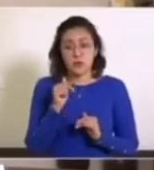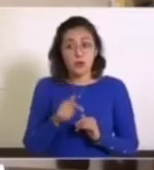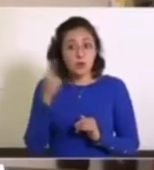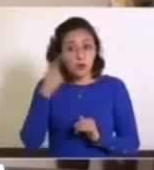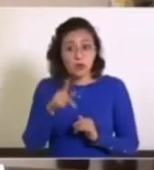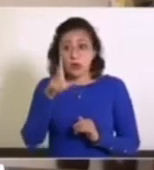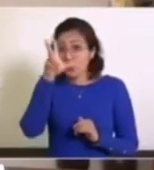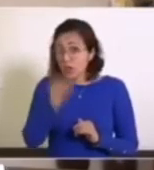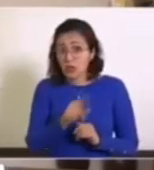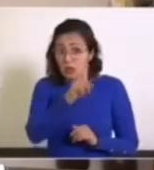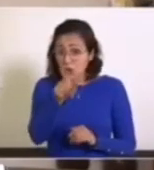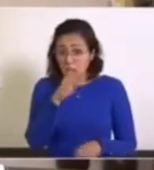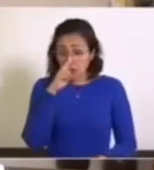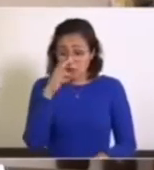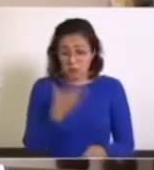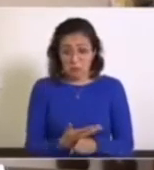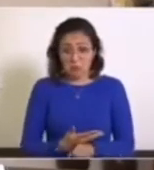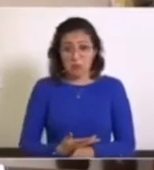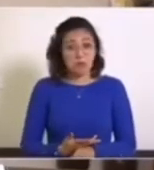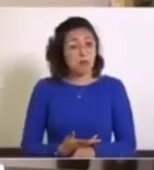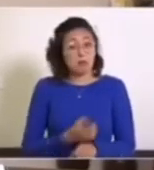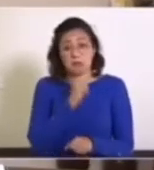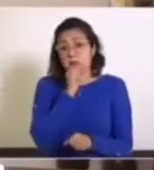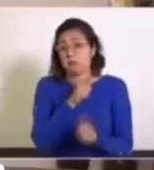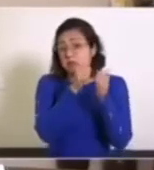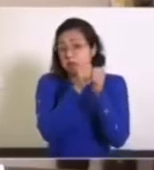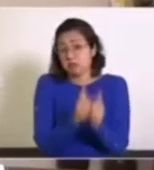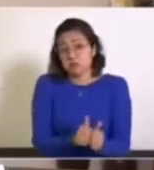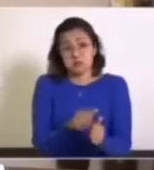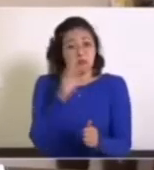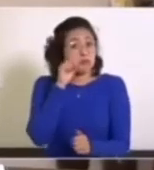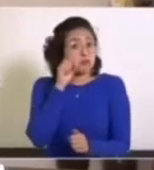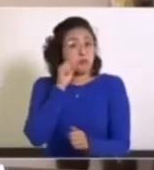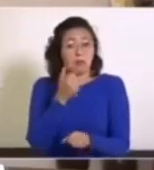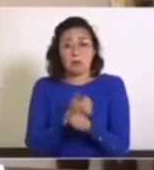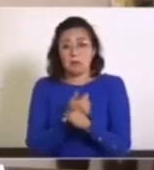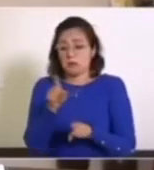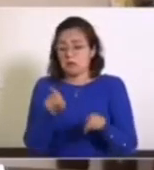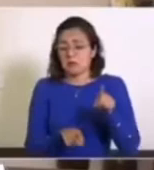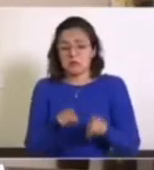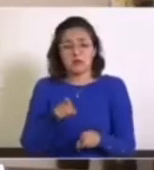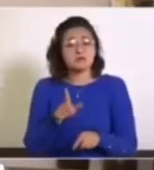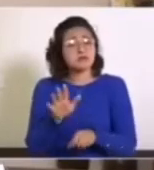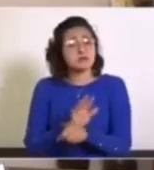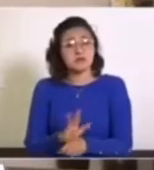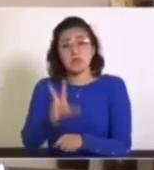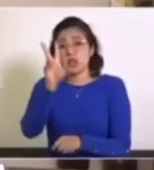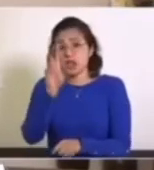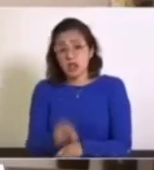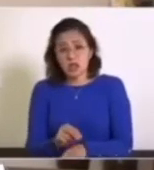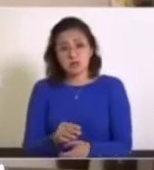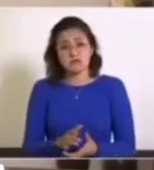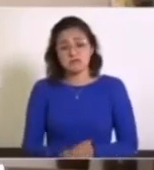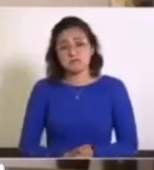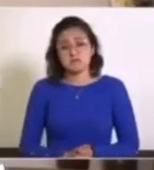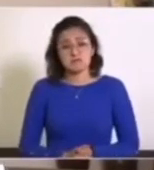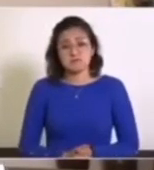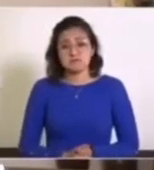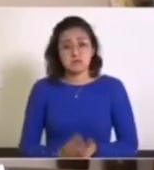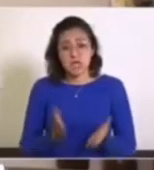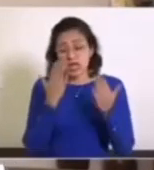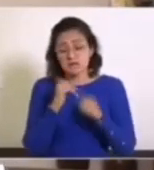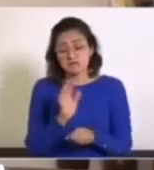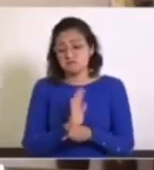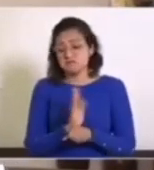no se asume un comportamiento, no vamos a salir de naranja amarillo. Y no va haber cines. No va a